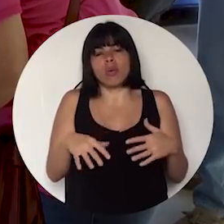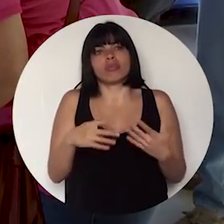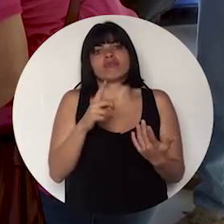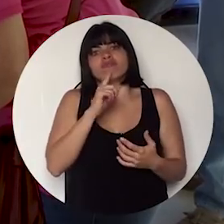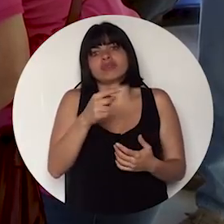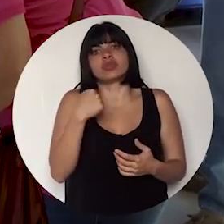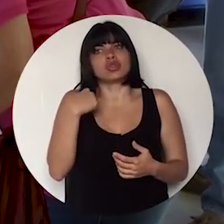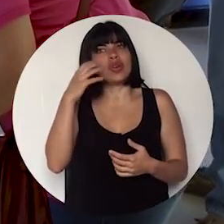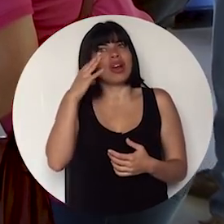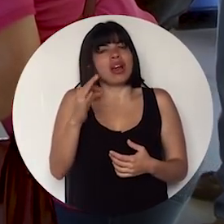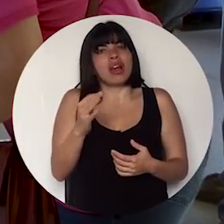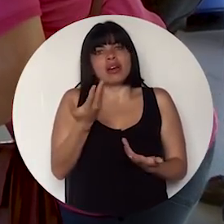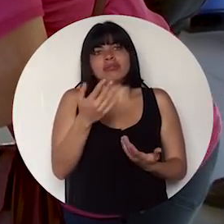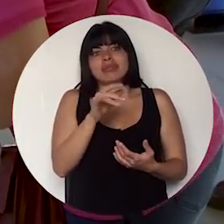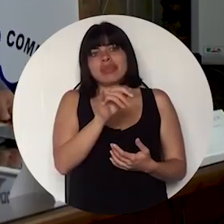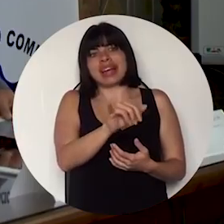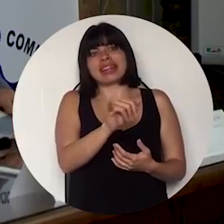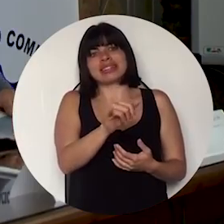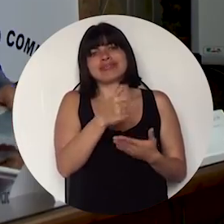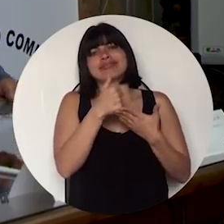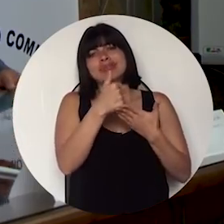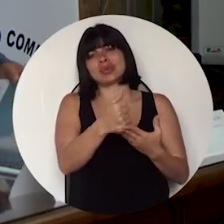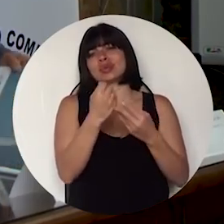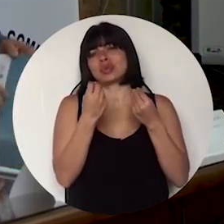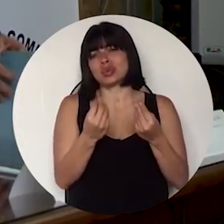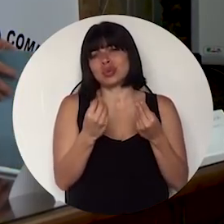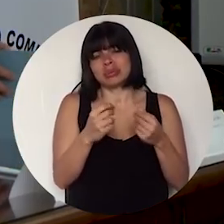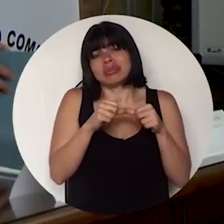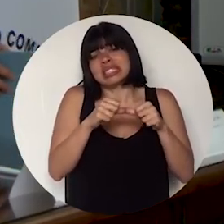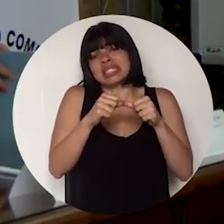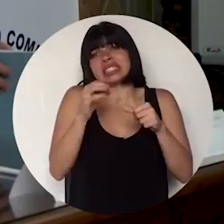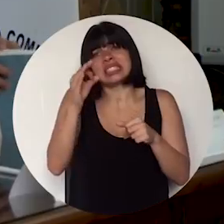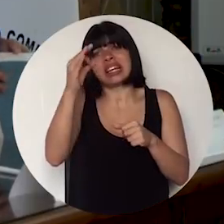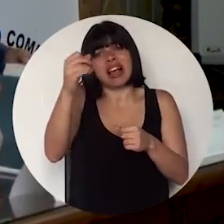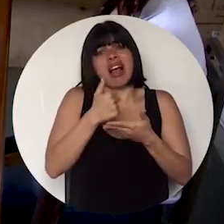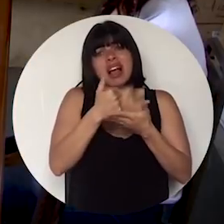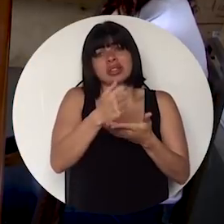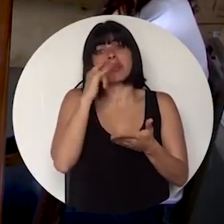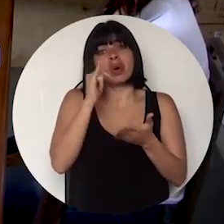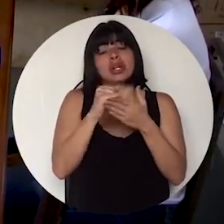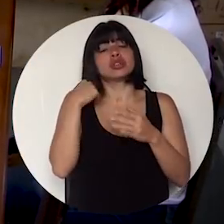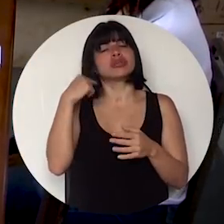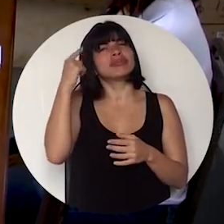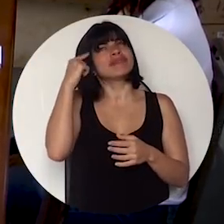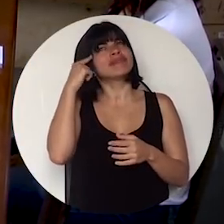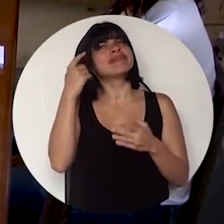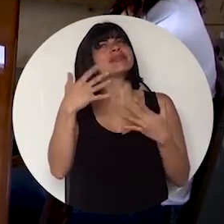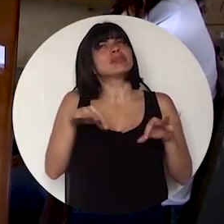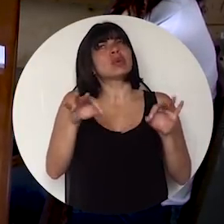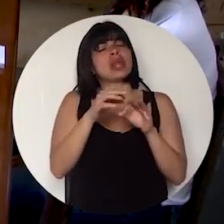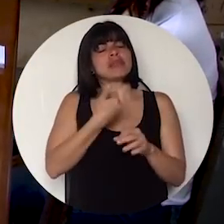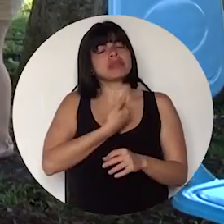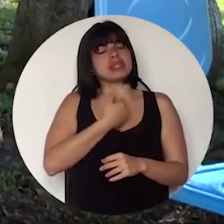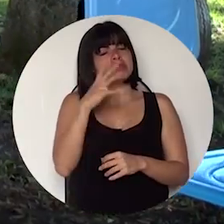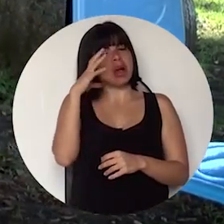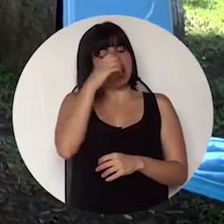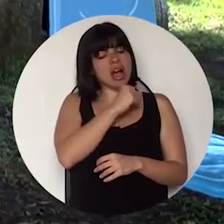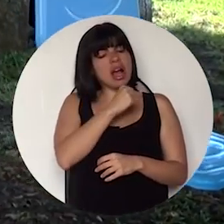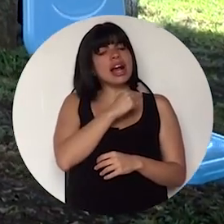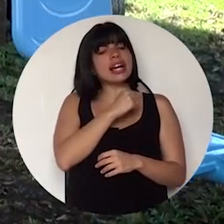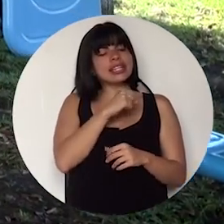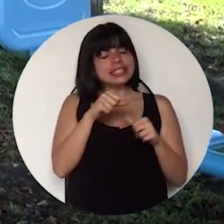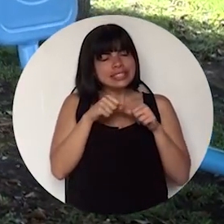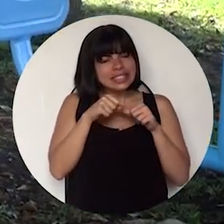este... Pienso que es algo que ha ayudado mucho y va a seguir ayudando. Entonces, yo pienso que también debemos crear conciencia